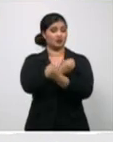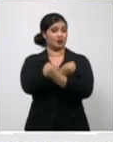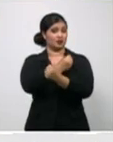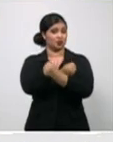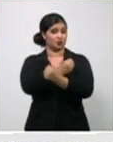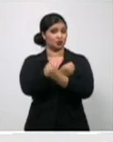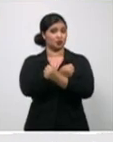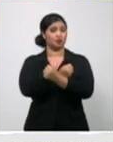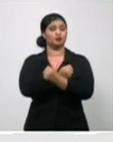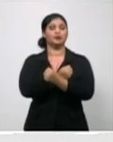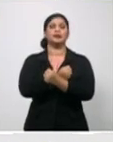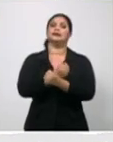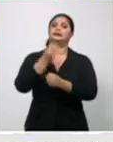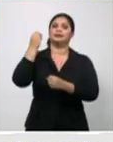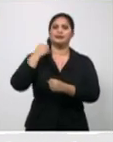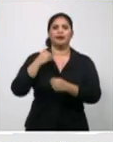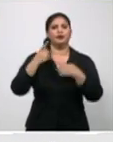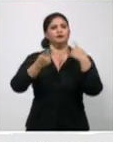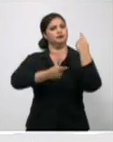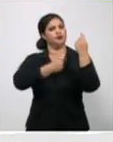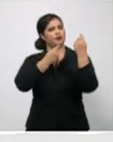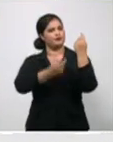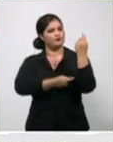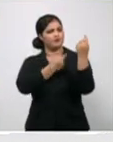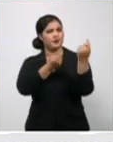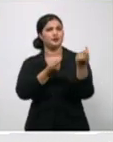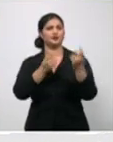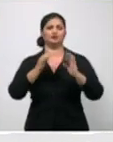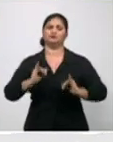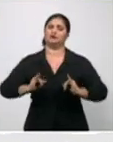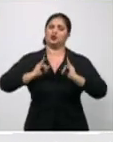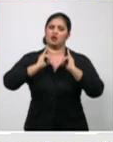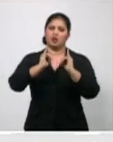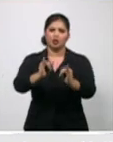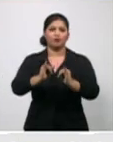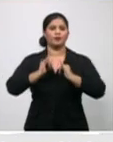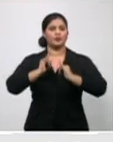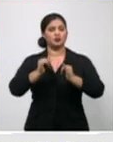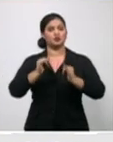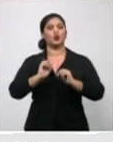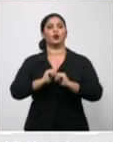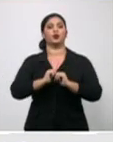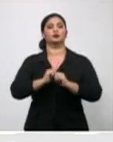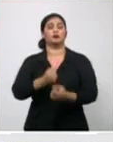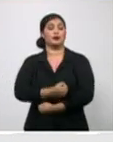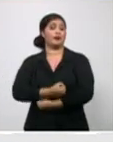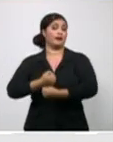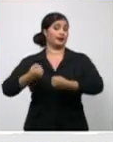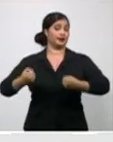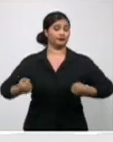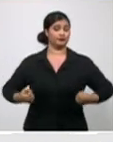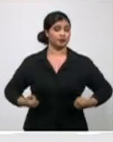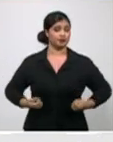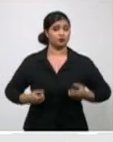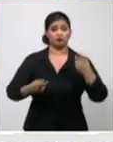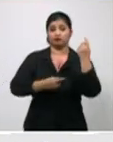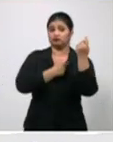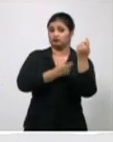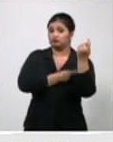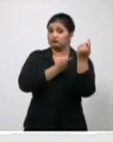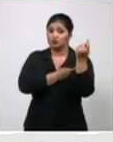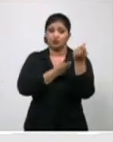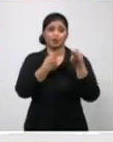venimos haciendo, de la información que tratamos, de ir al detalle mayor, nos